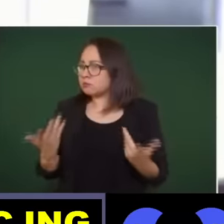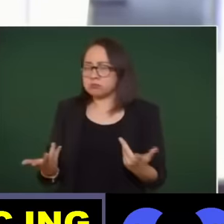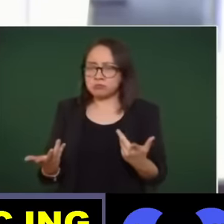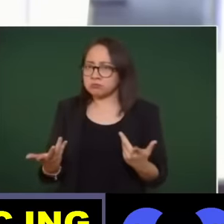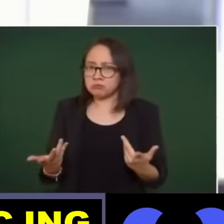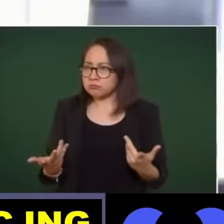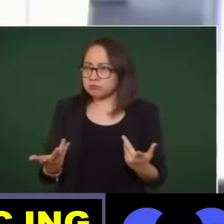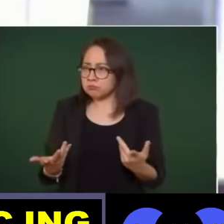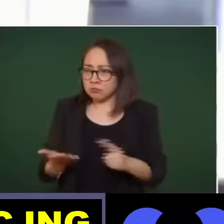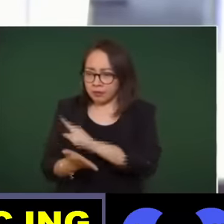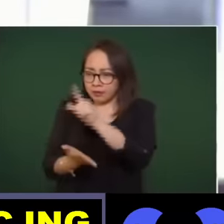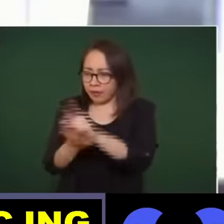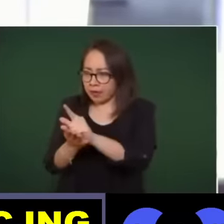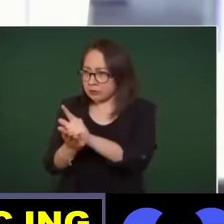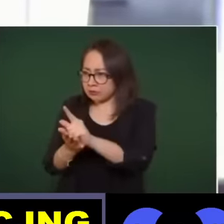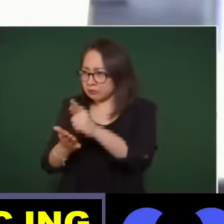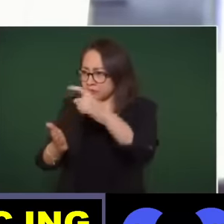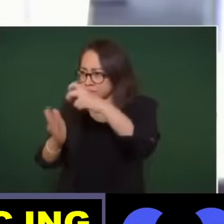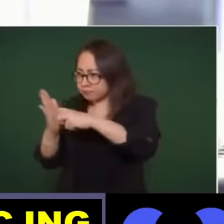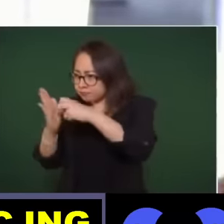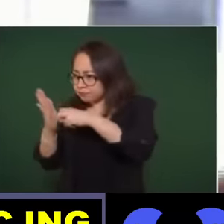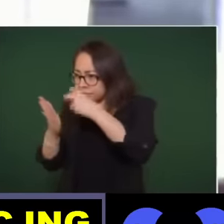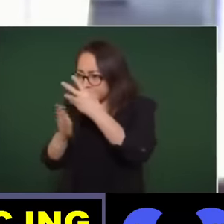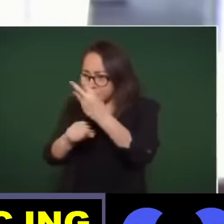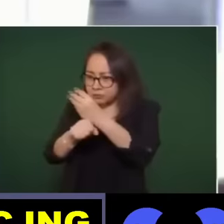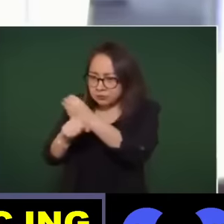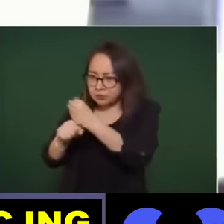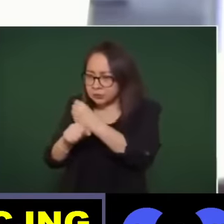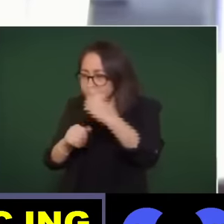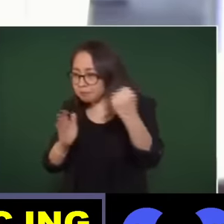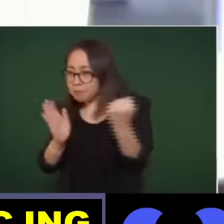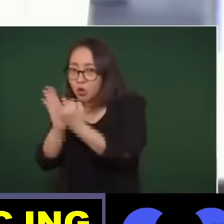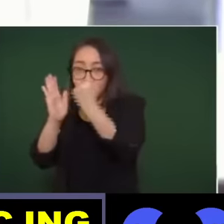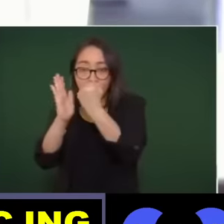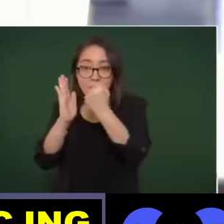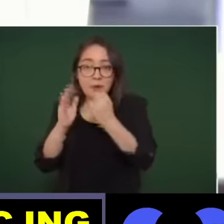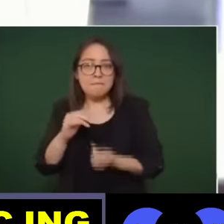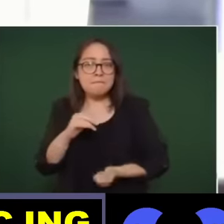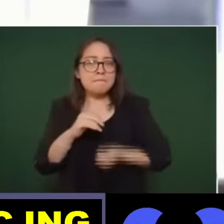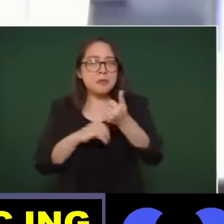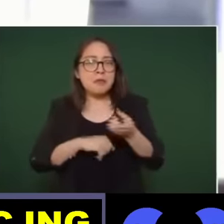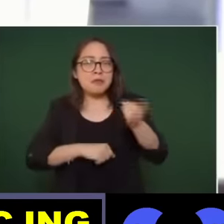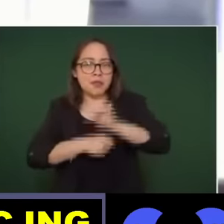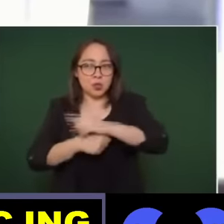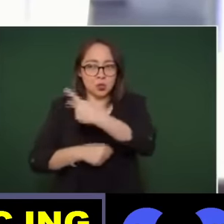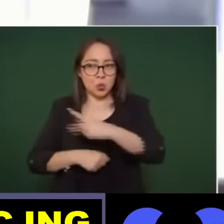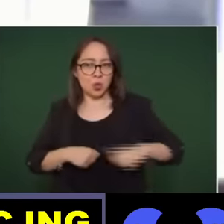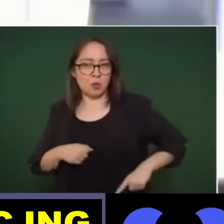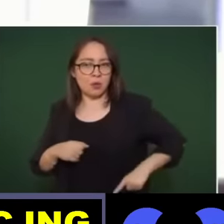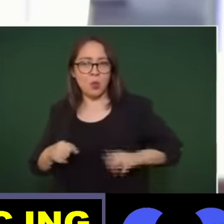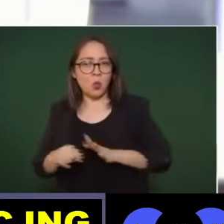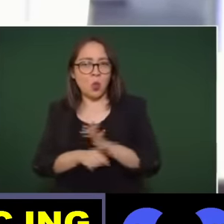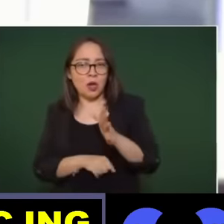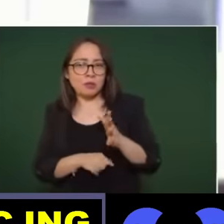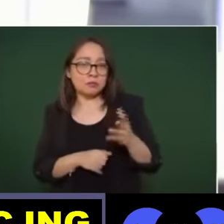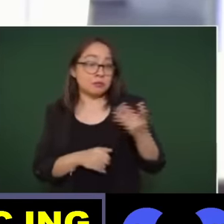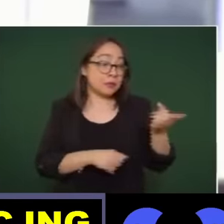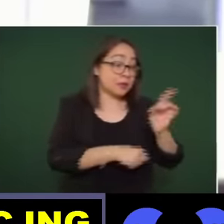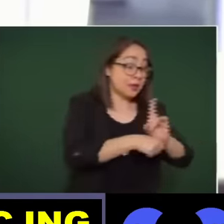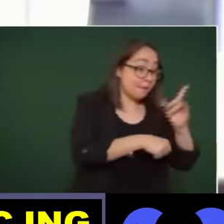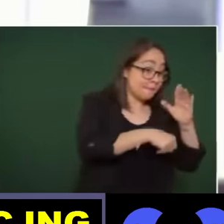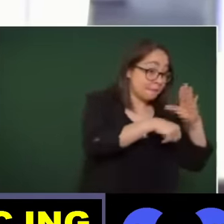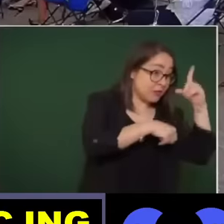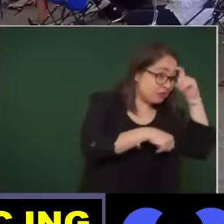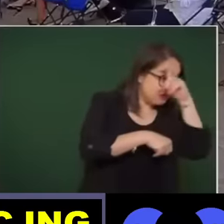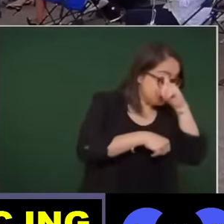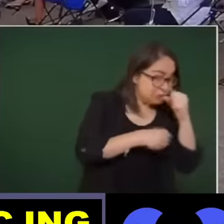alguna reforma constitucional aprobada el primer día de su gobierno cuál considera usted que serían estos dos paralelos tanto el día más difícil